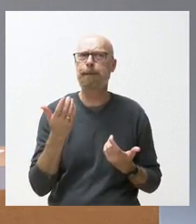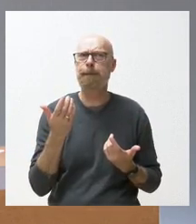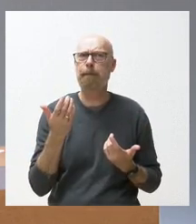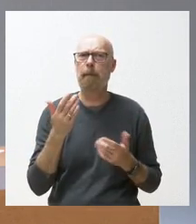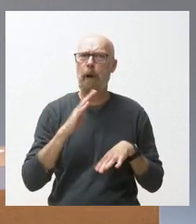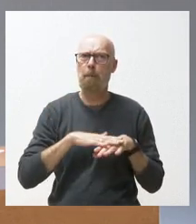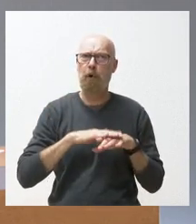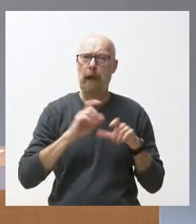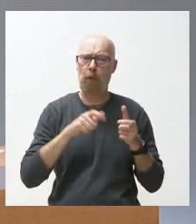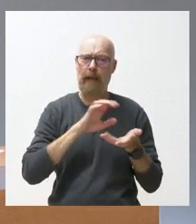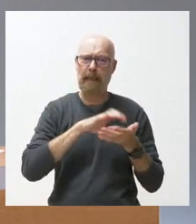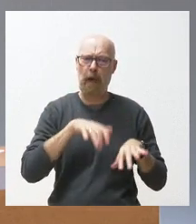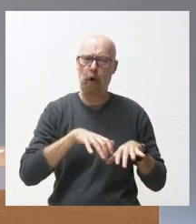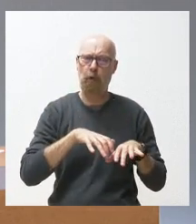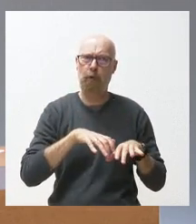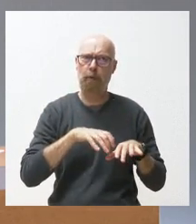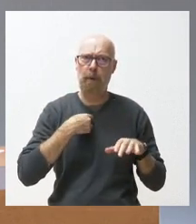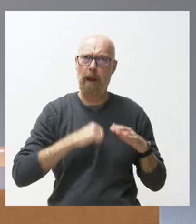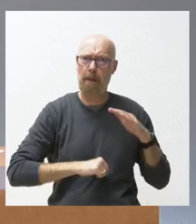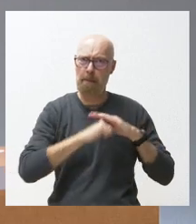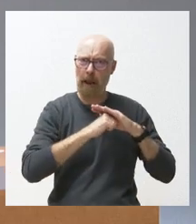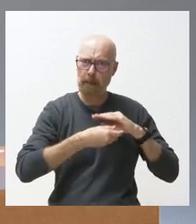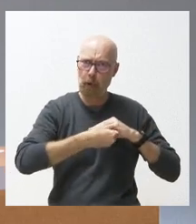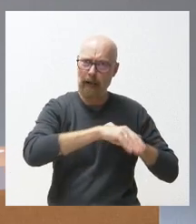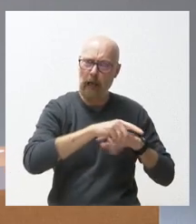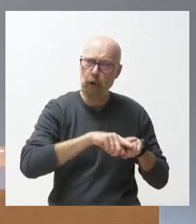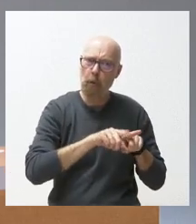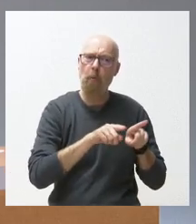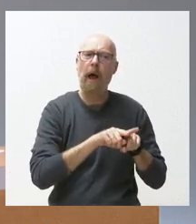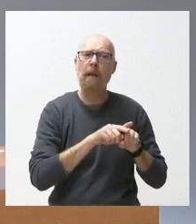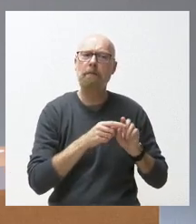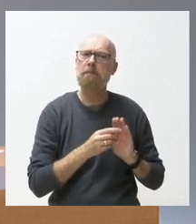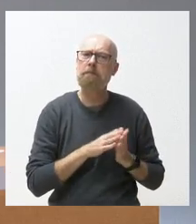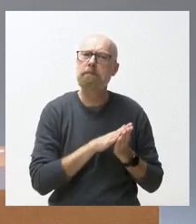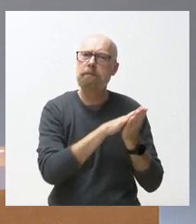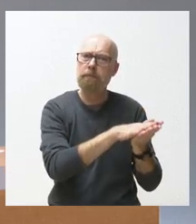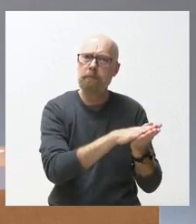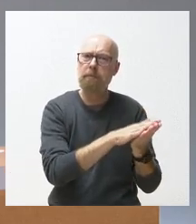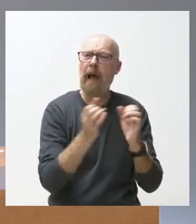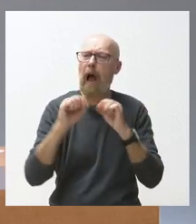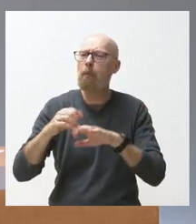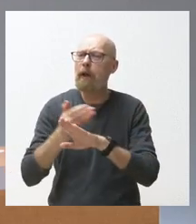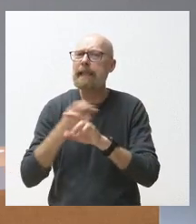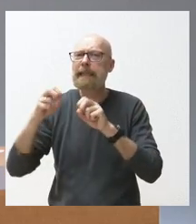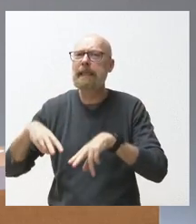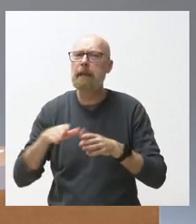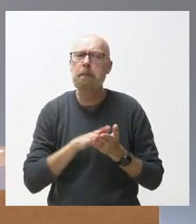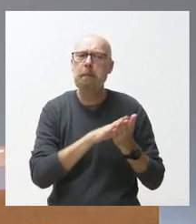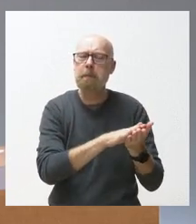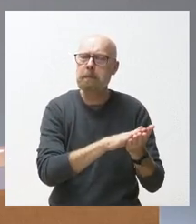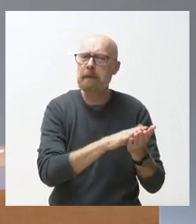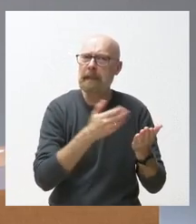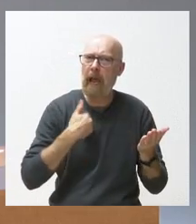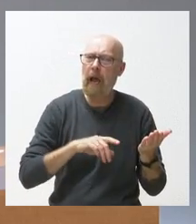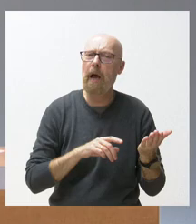sí registró el techo de gasto sin contar todavía con el acuerdo de ningún grupo y por